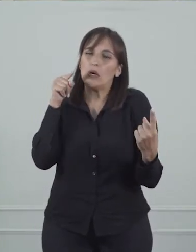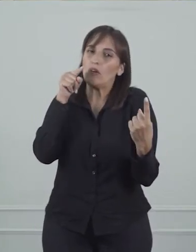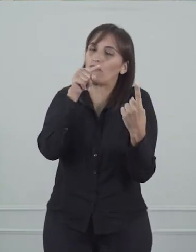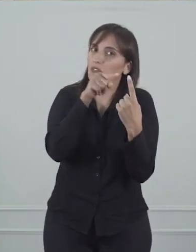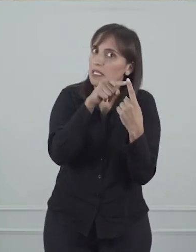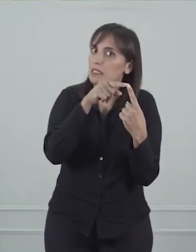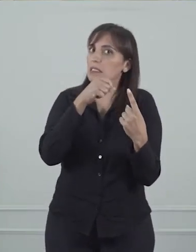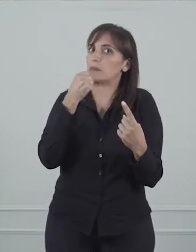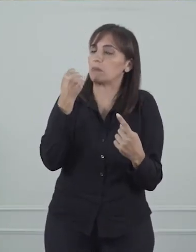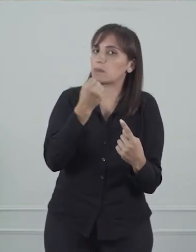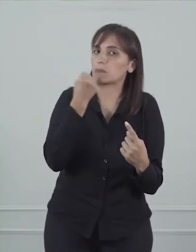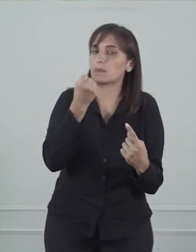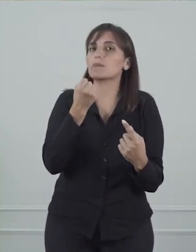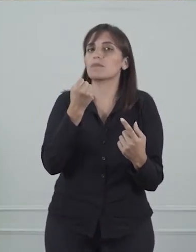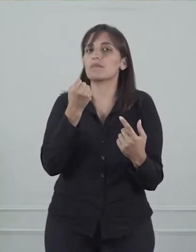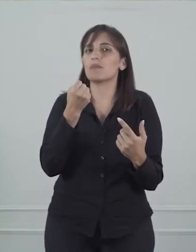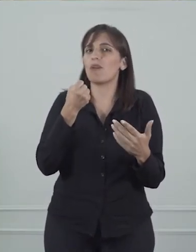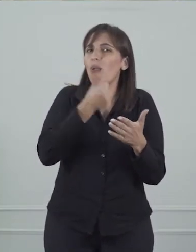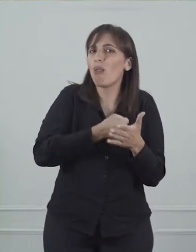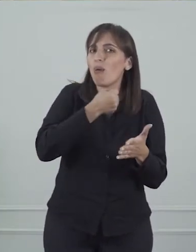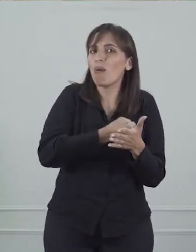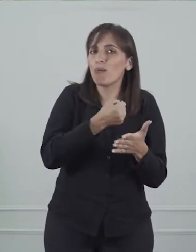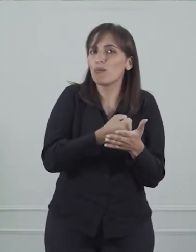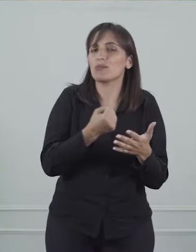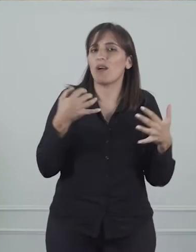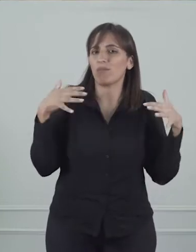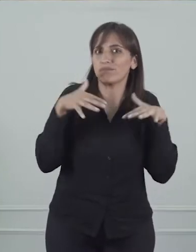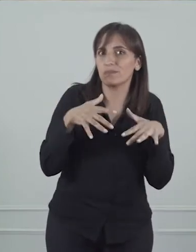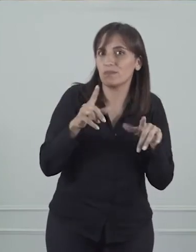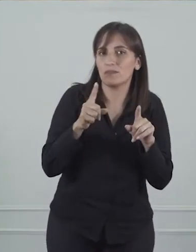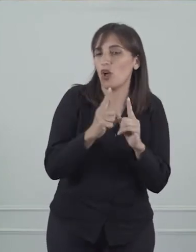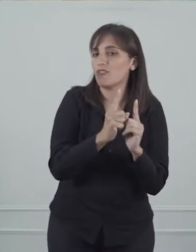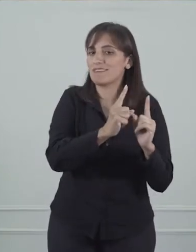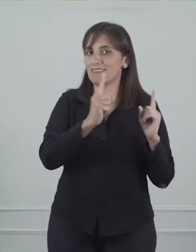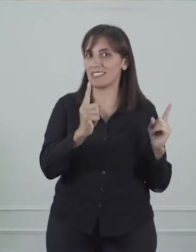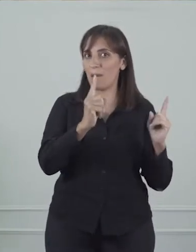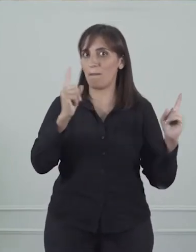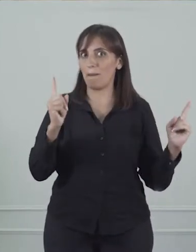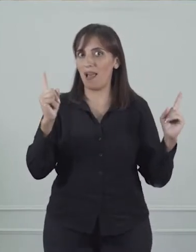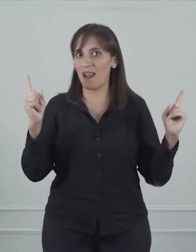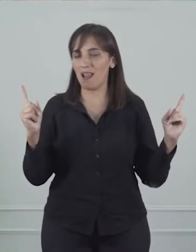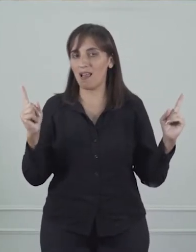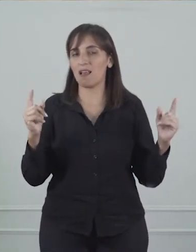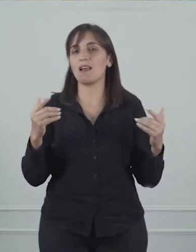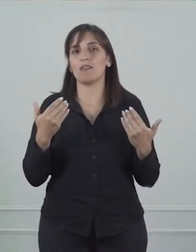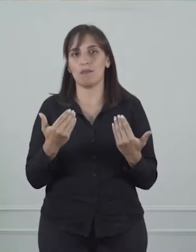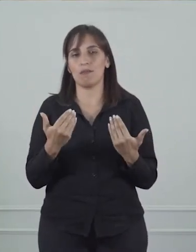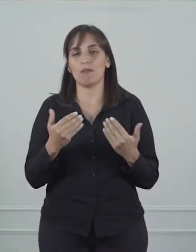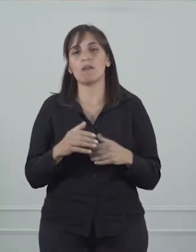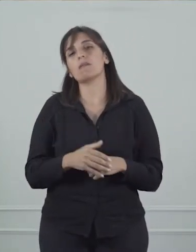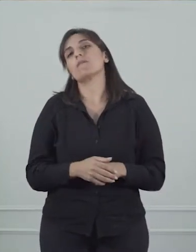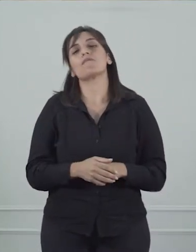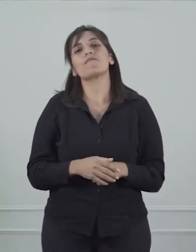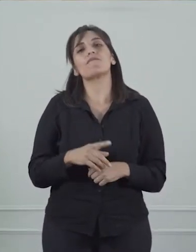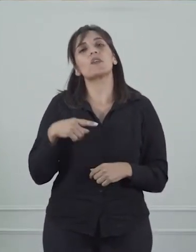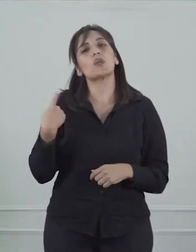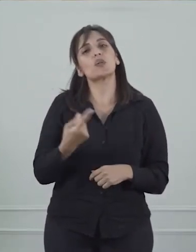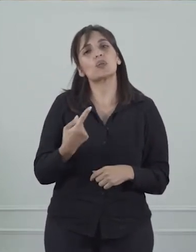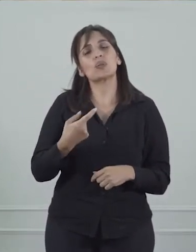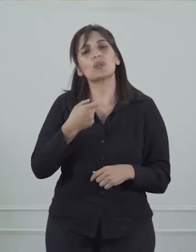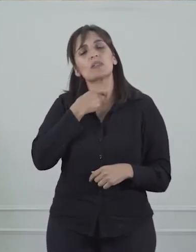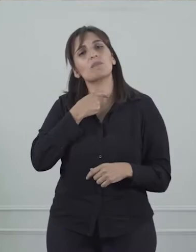evitar las concentraciones. En esto hemos de decir también que los equipos del gobierno, más la policía que estarán